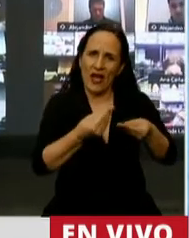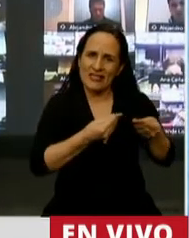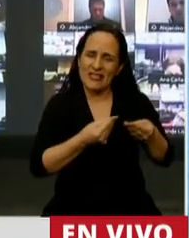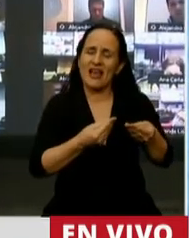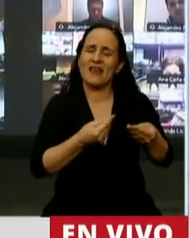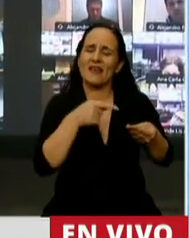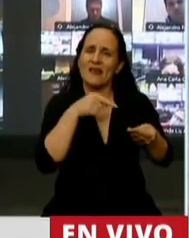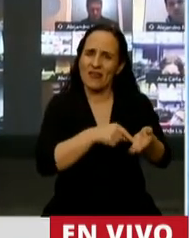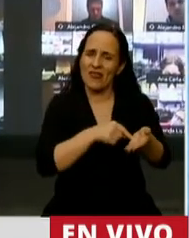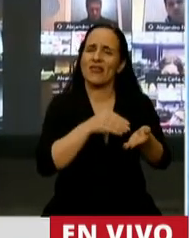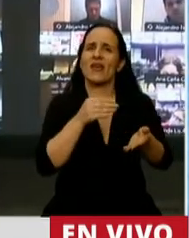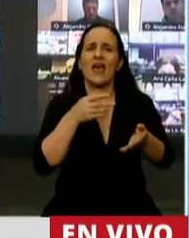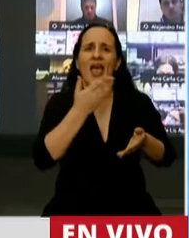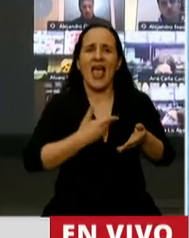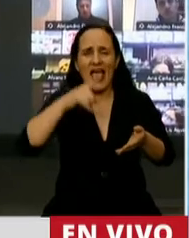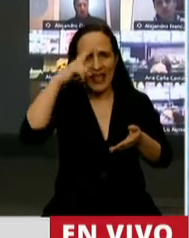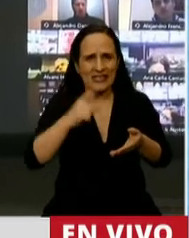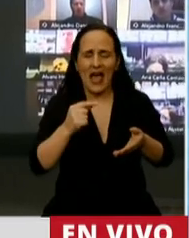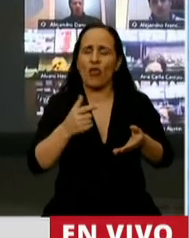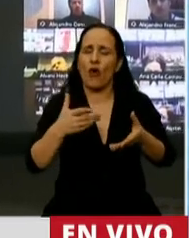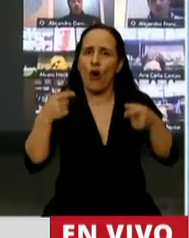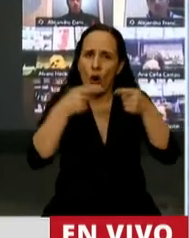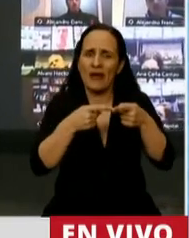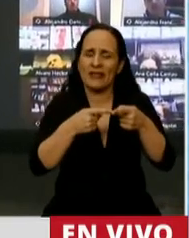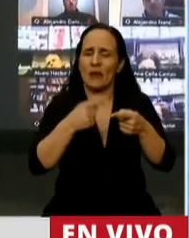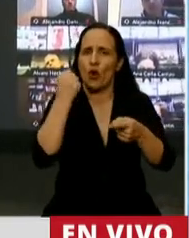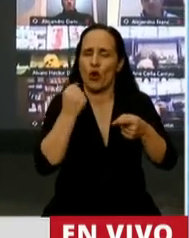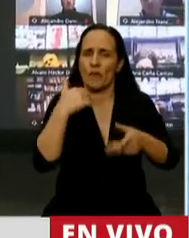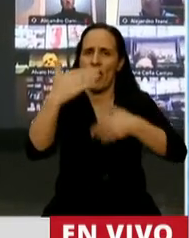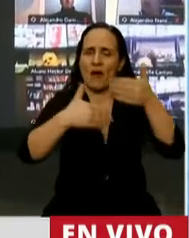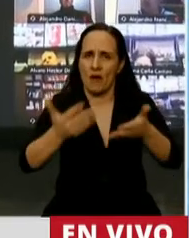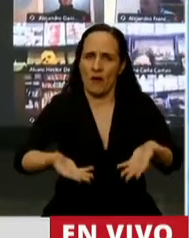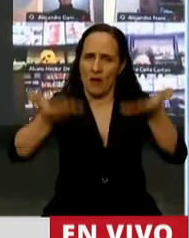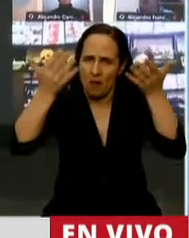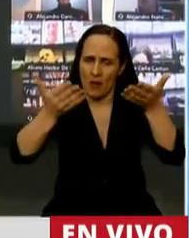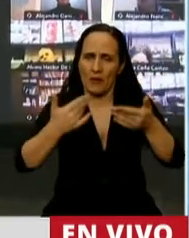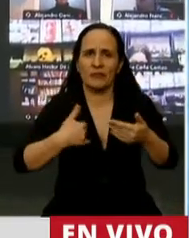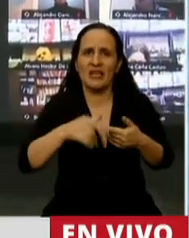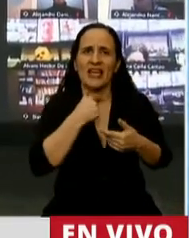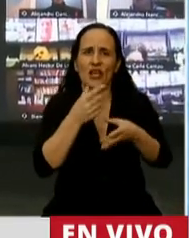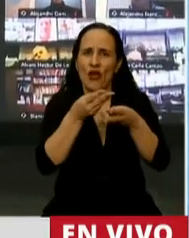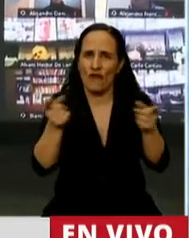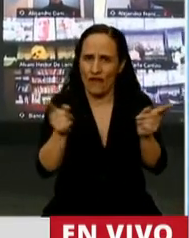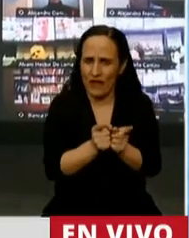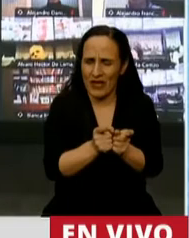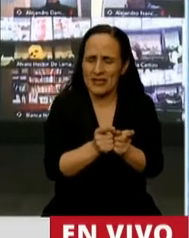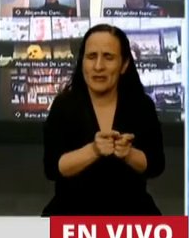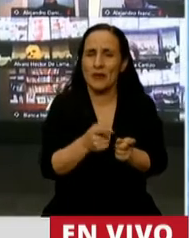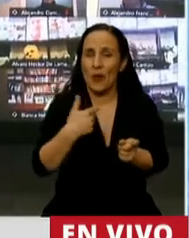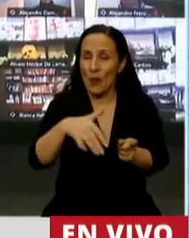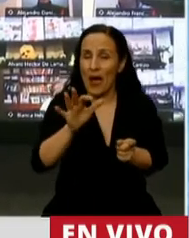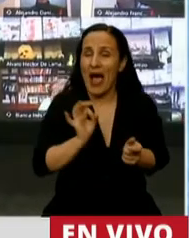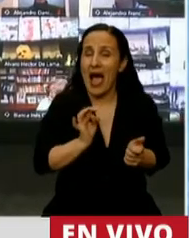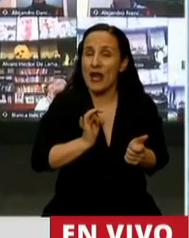motor generador de la recuperación económica argentina. Y quiero finalizar brevemente, señor Presidente. Seguramente dentro de algunos